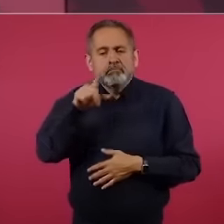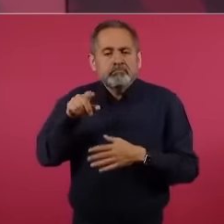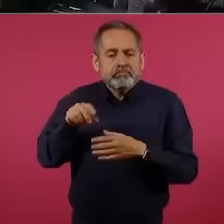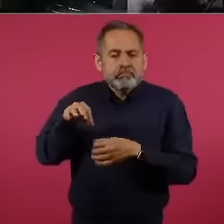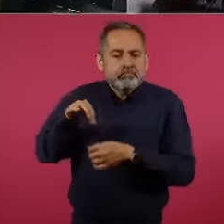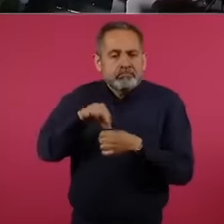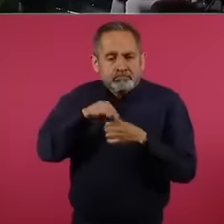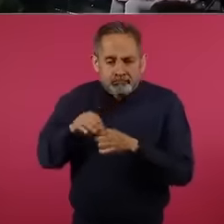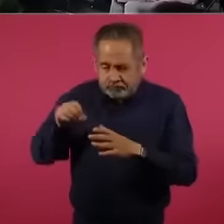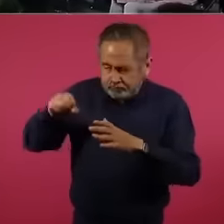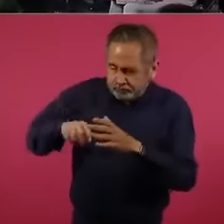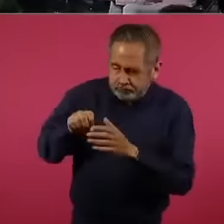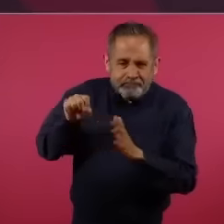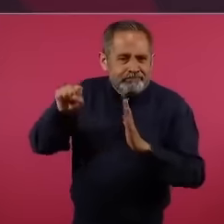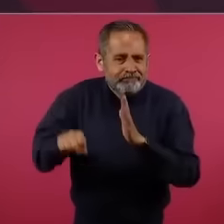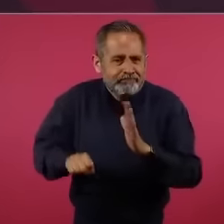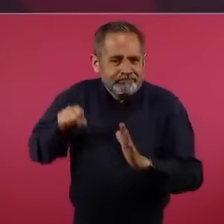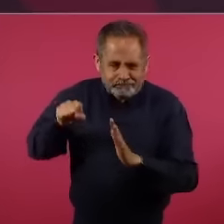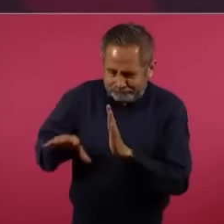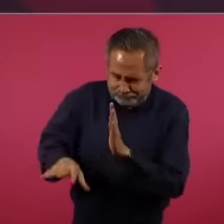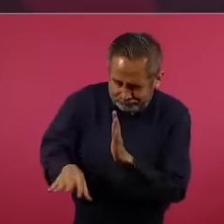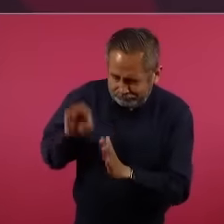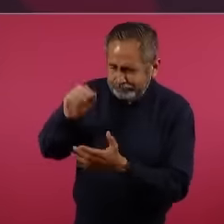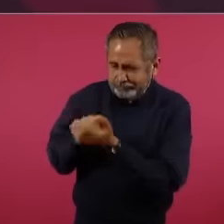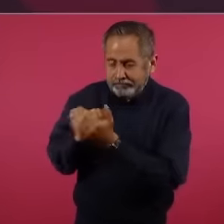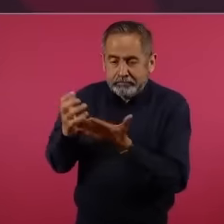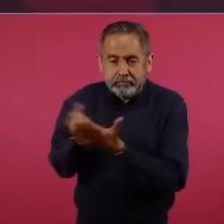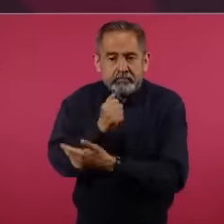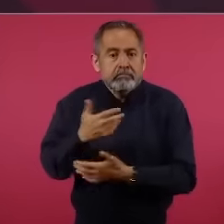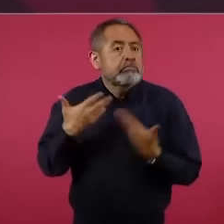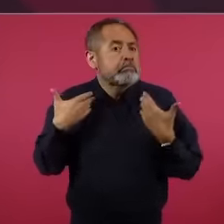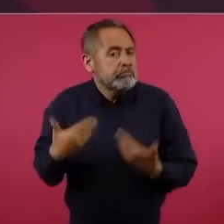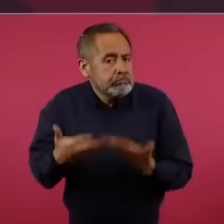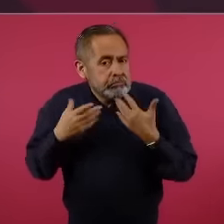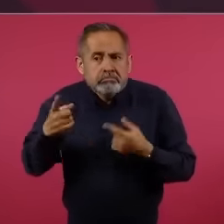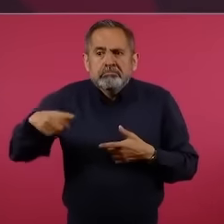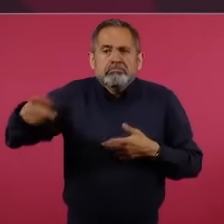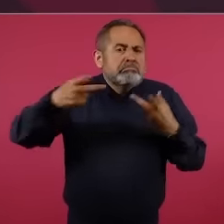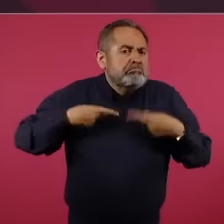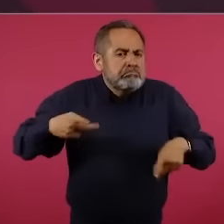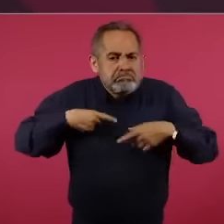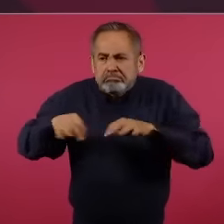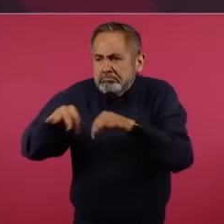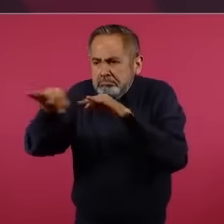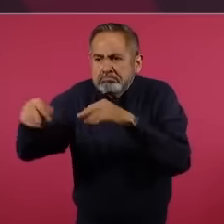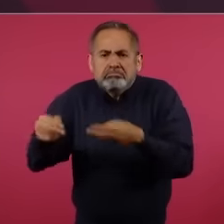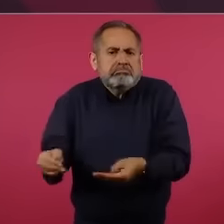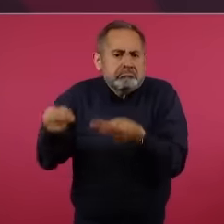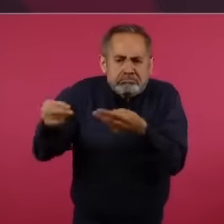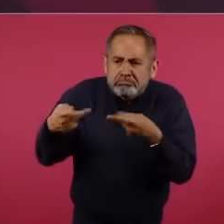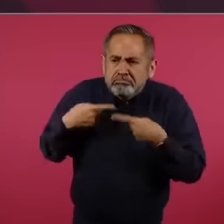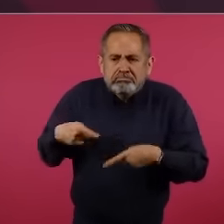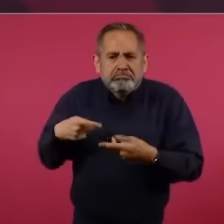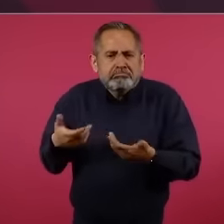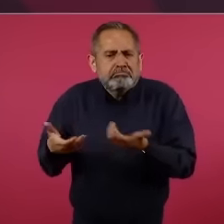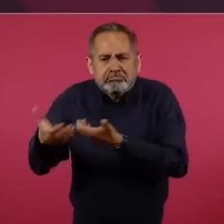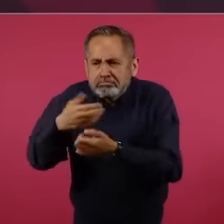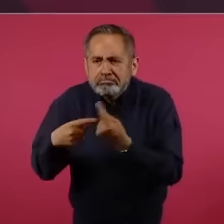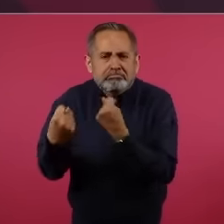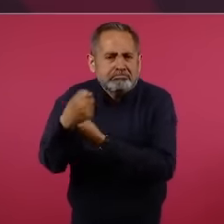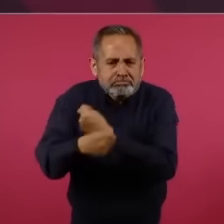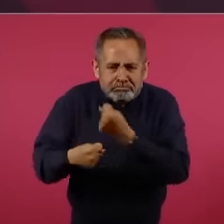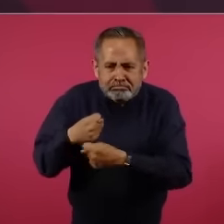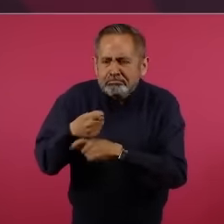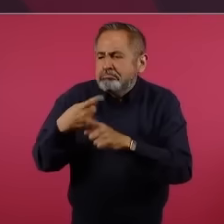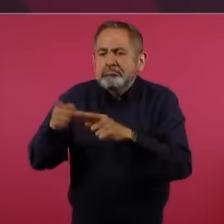obreros, comerciantes, mujeres indígenas,